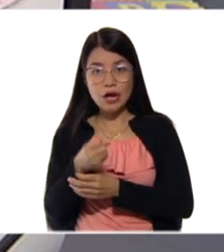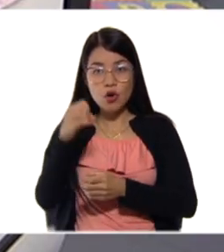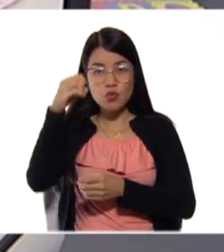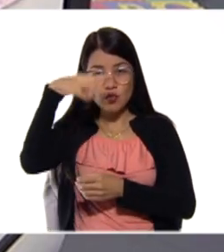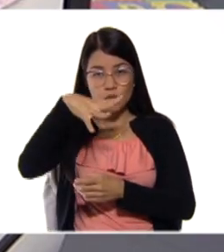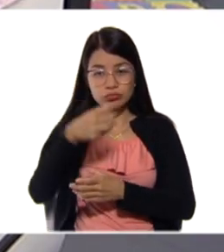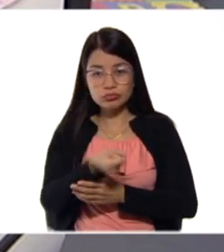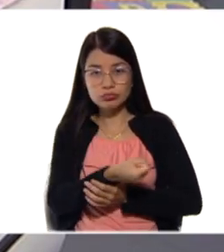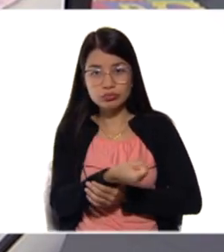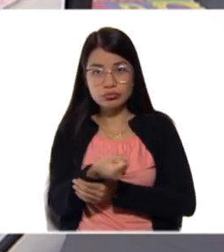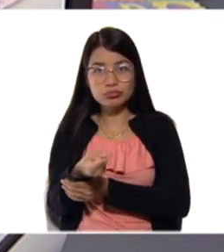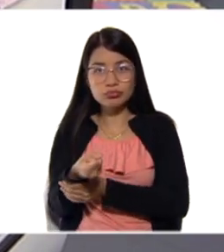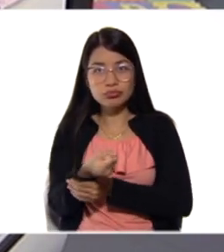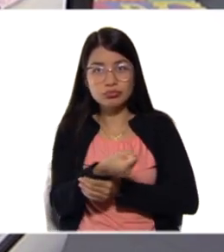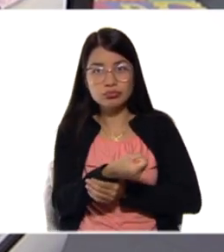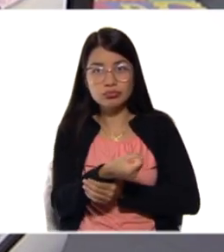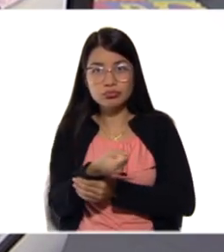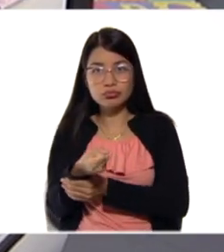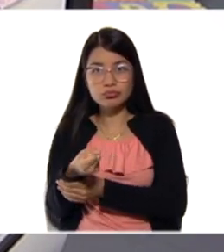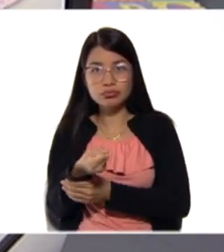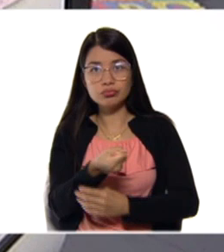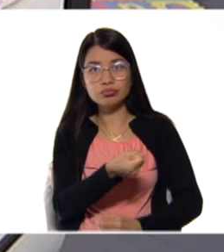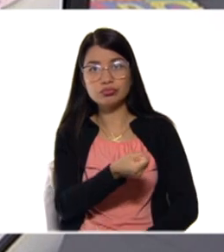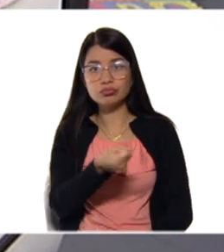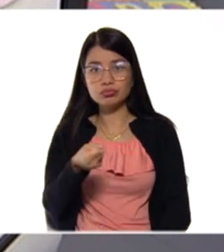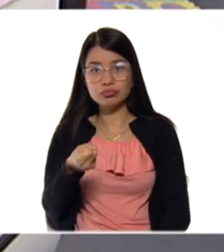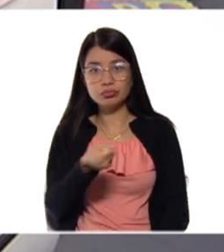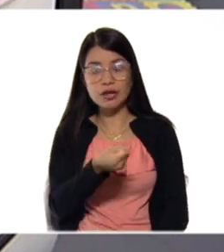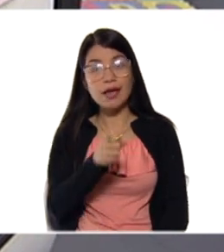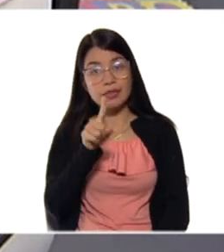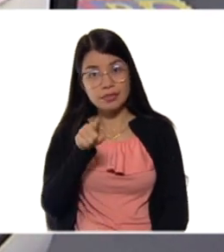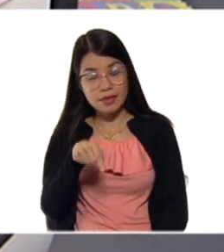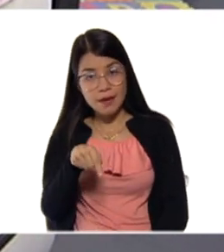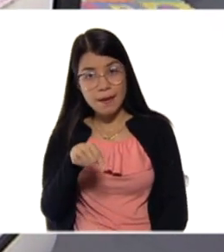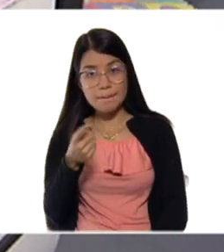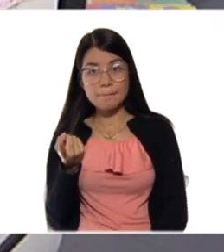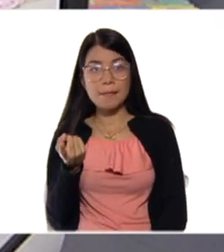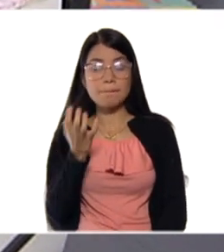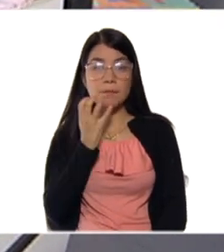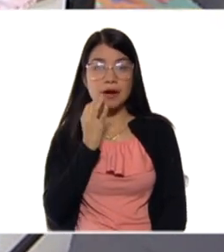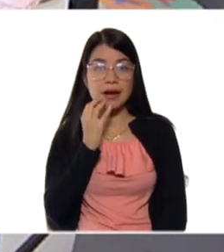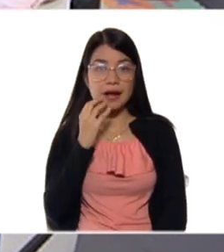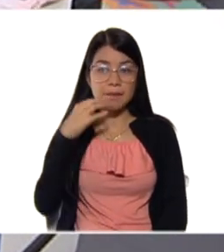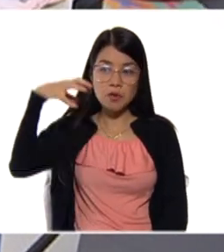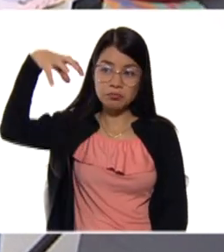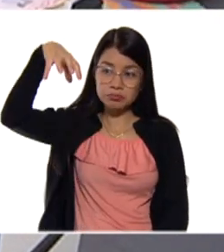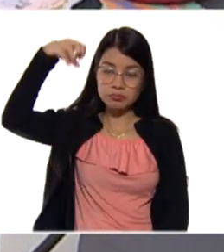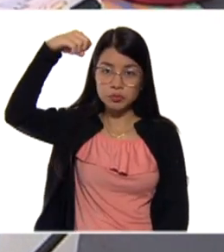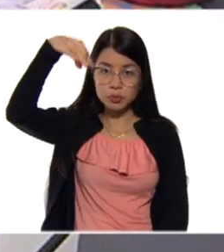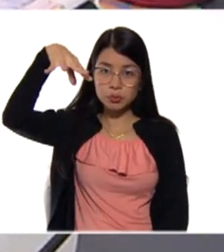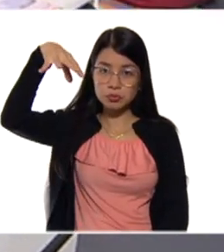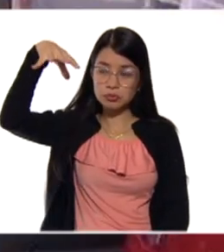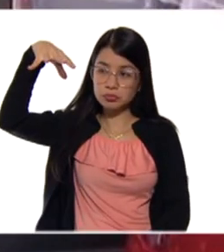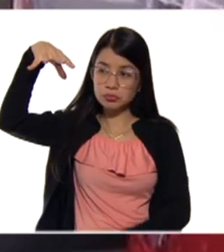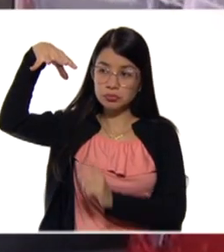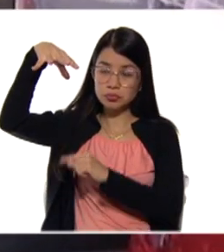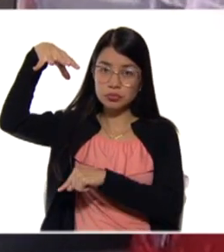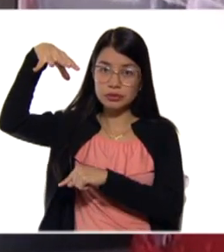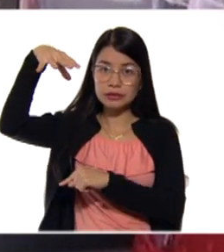lámpara con pila. También como mostré, una calculadora, un reloj, porque genera